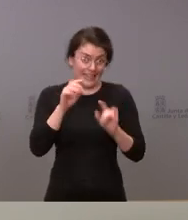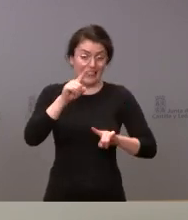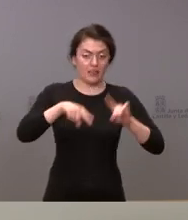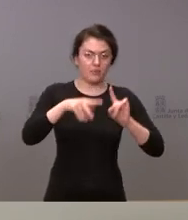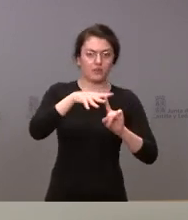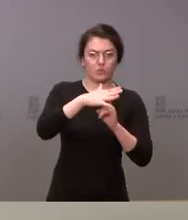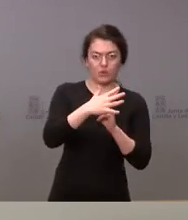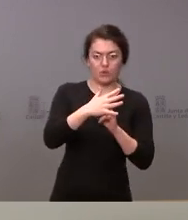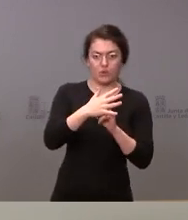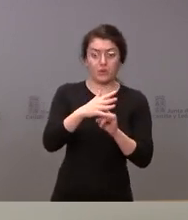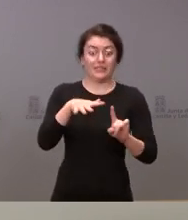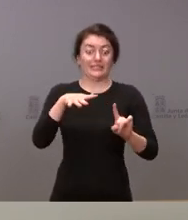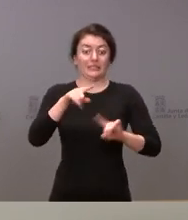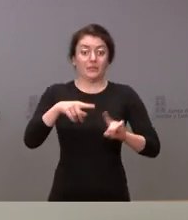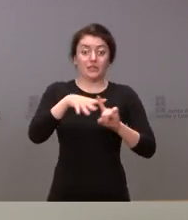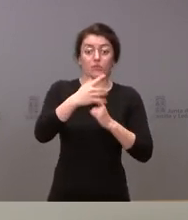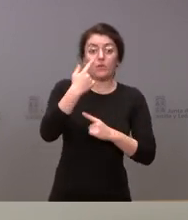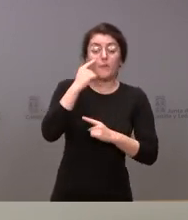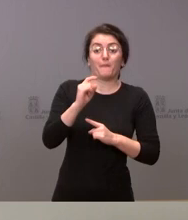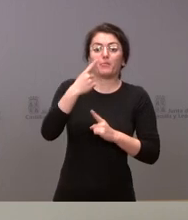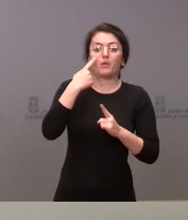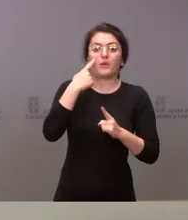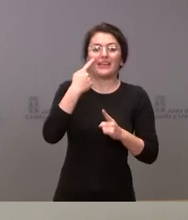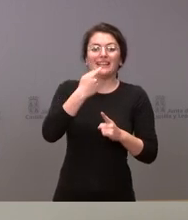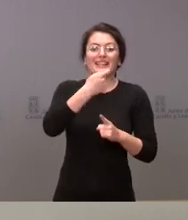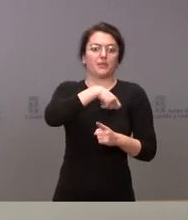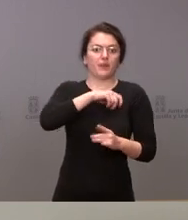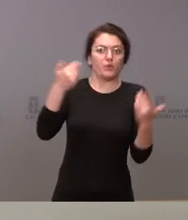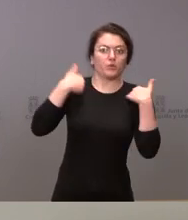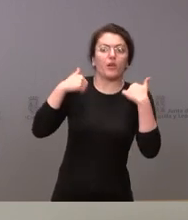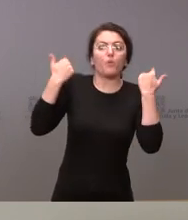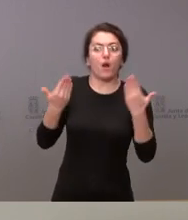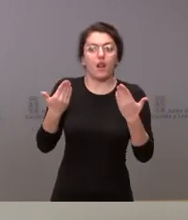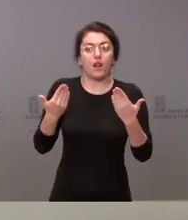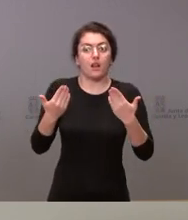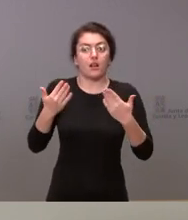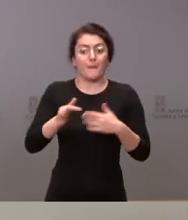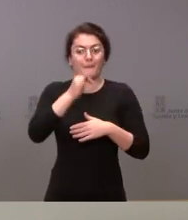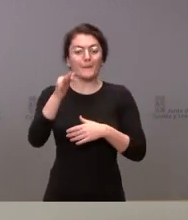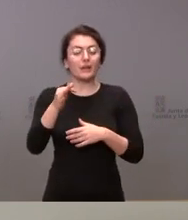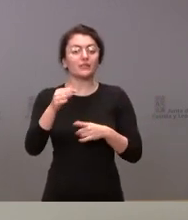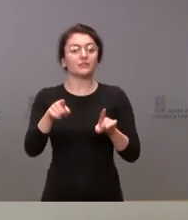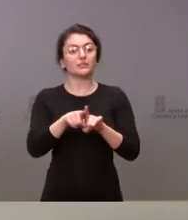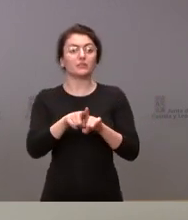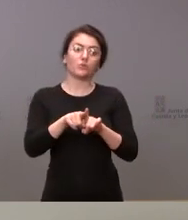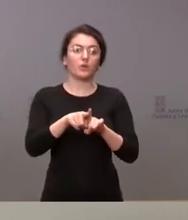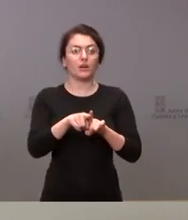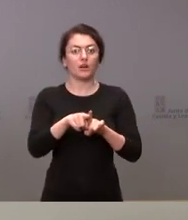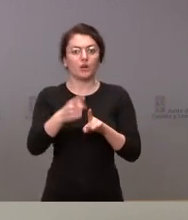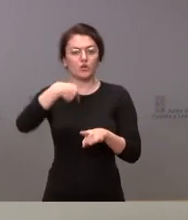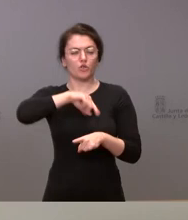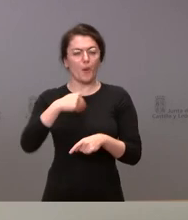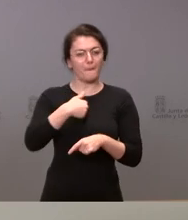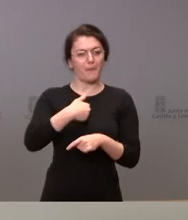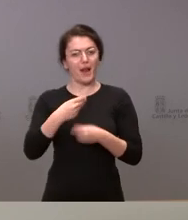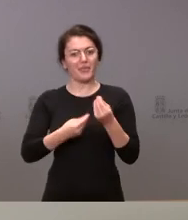primero de lo que a España le pudiera corresponder y en segundo lugar dentro de lo que España precise cuál podría ser el papel de Castilla y